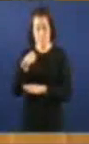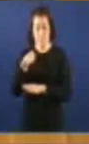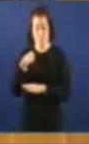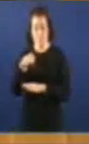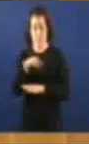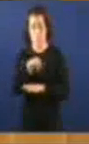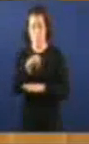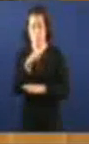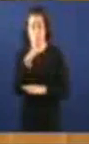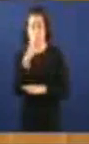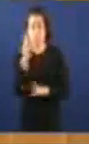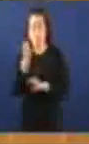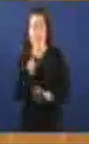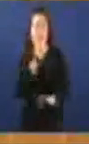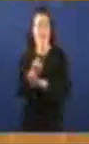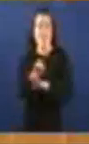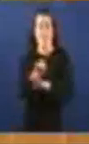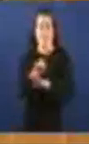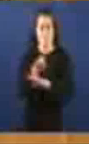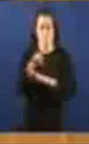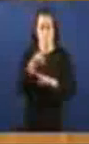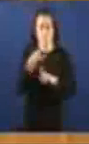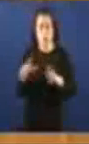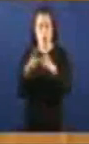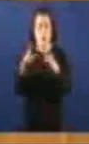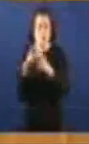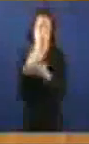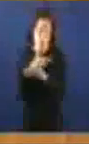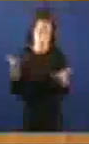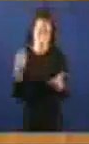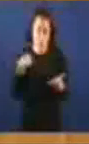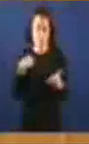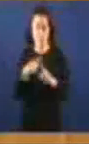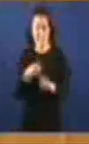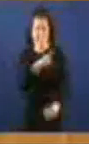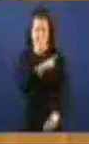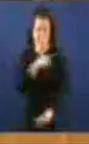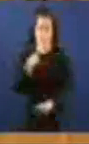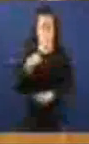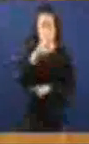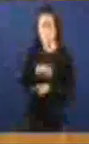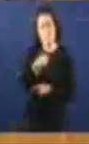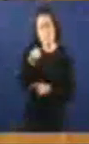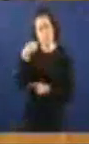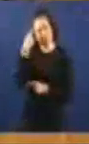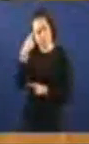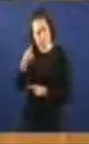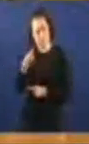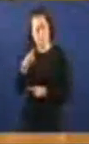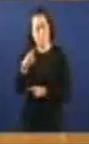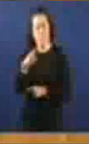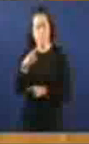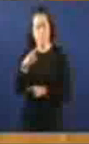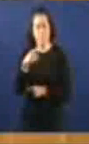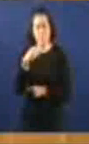consumidores Na estafa colectiva E, ademais, masiva E, ademais, está intentando Como ben sabido Que se xa aplicada